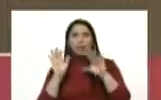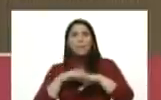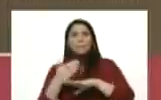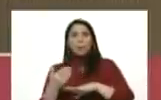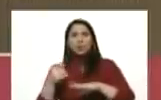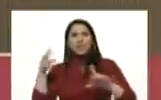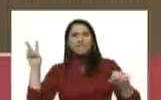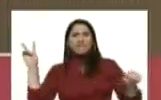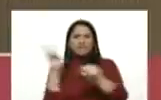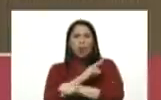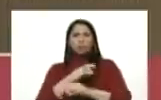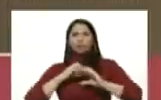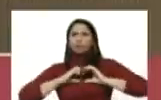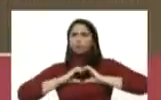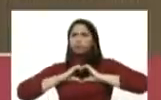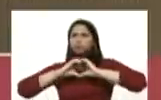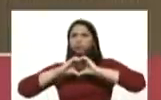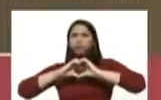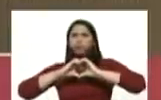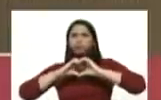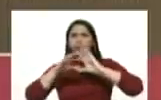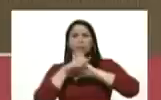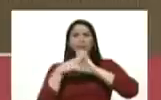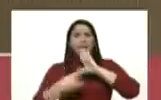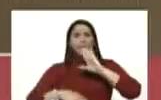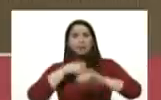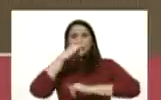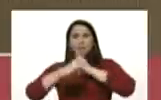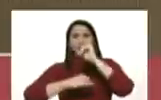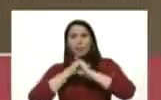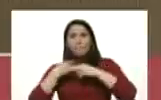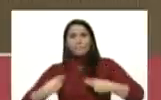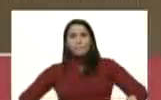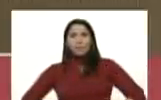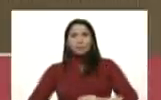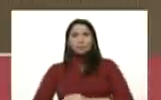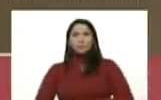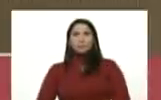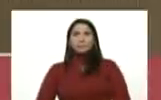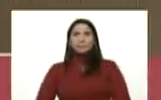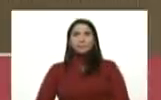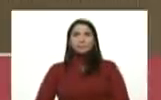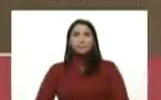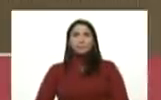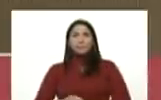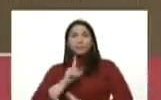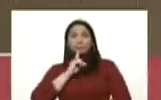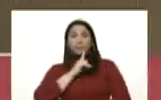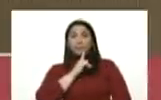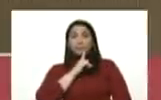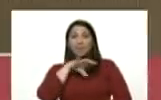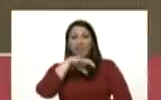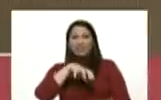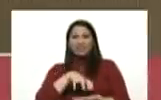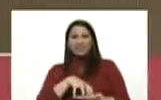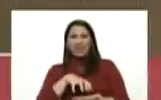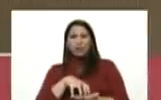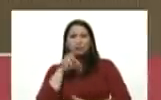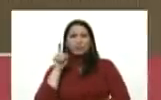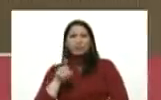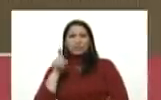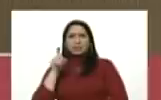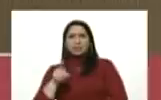violenta el corazón del derecho internacional humanitario es lo que se llama el estado de necesidad